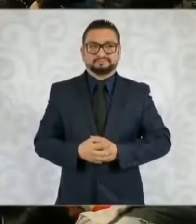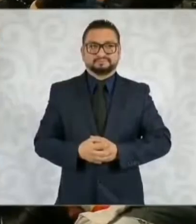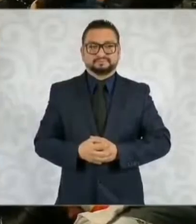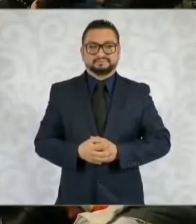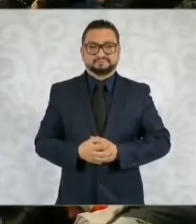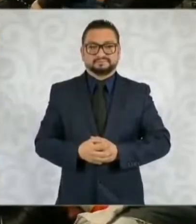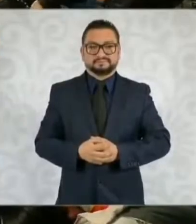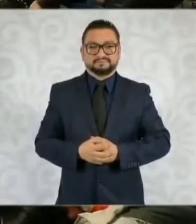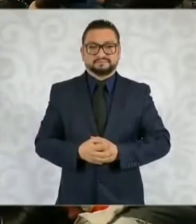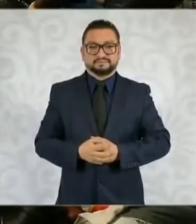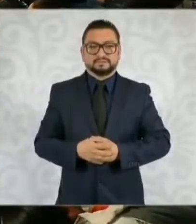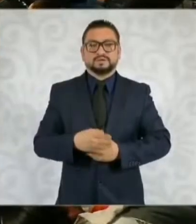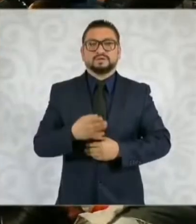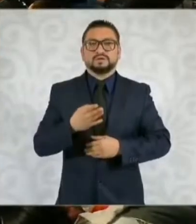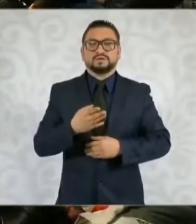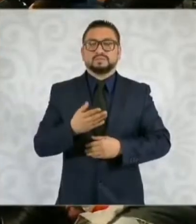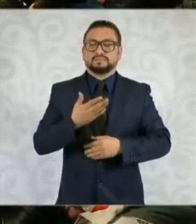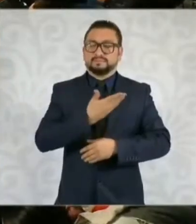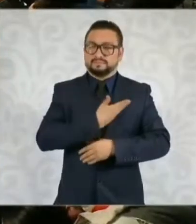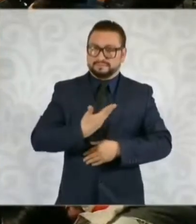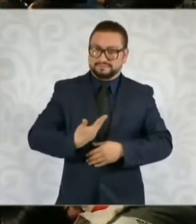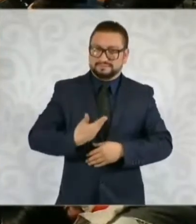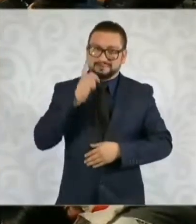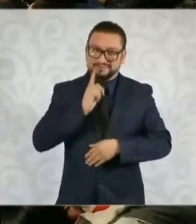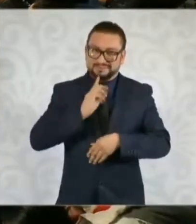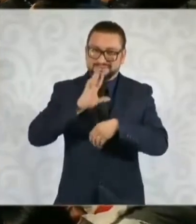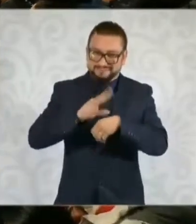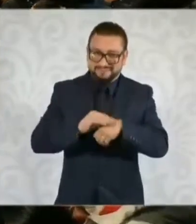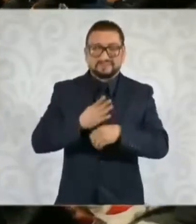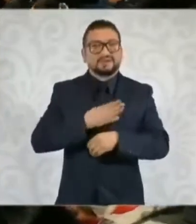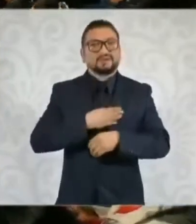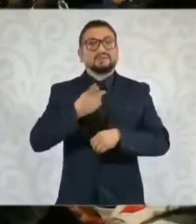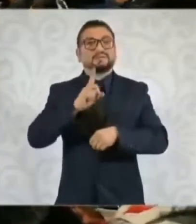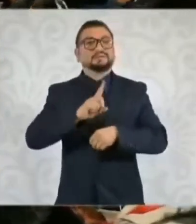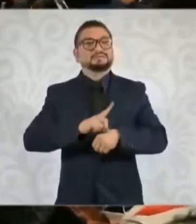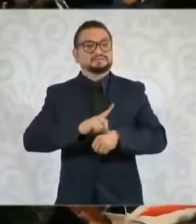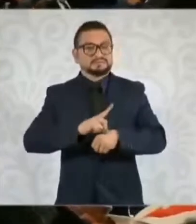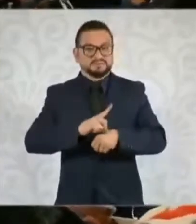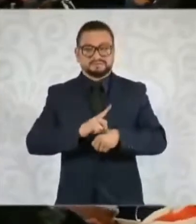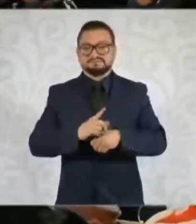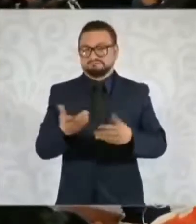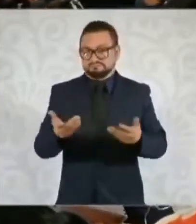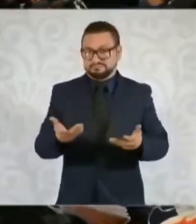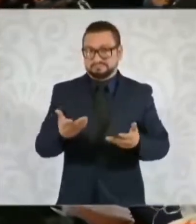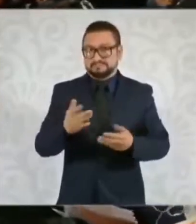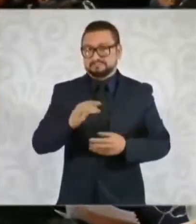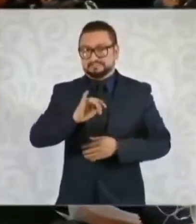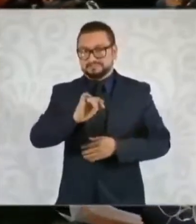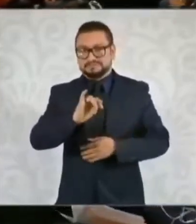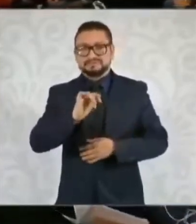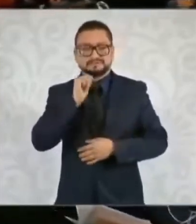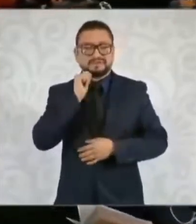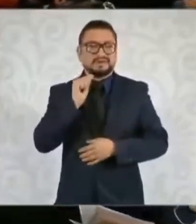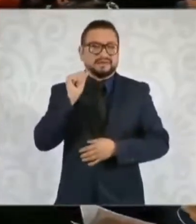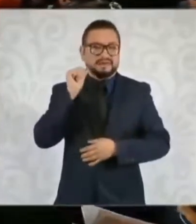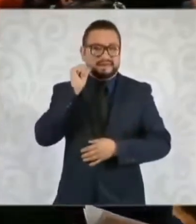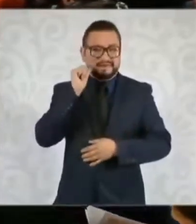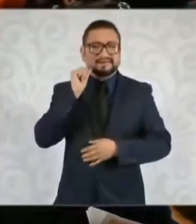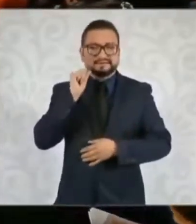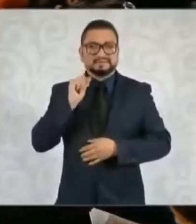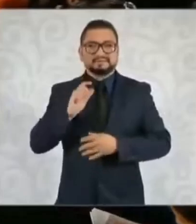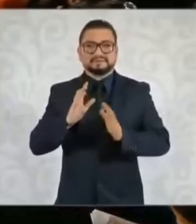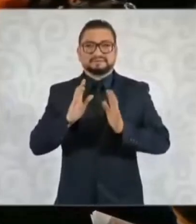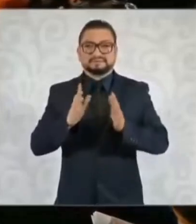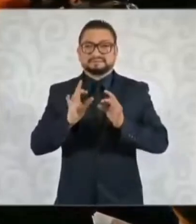Bueno, si me permite, señora presidenta, muy buenos días. Efectivamente, ayer tuvimos en la tarde